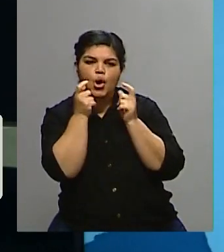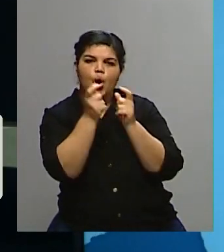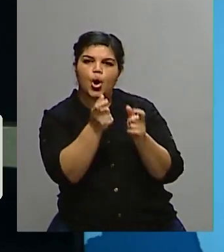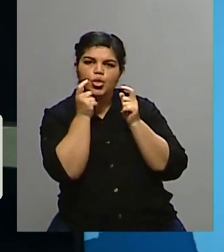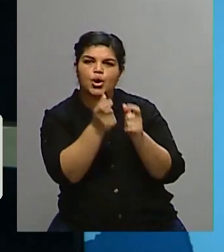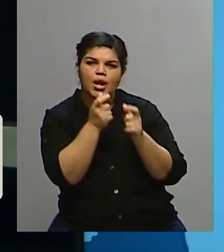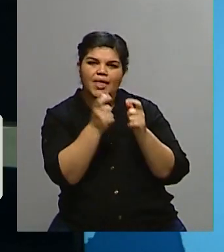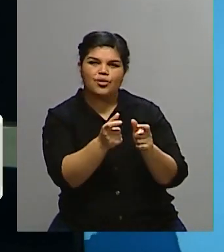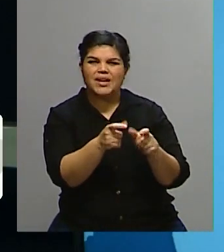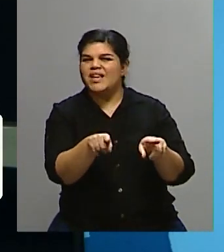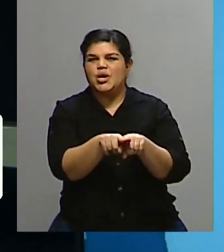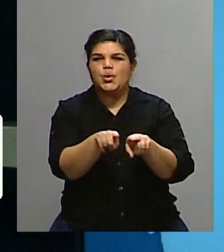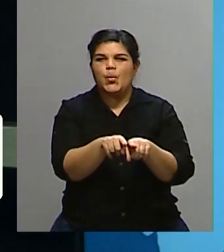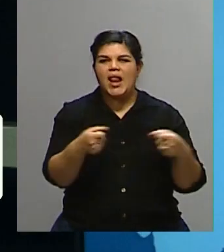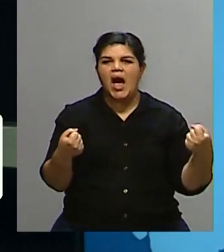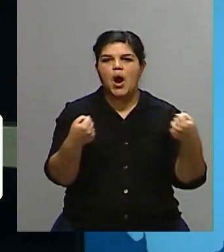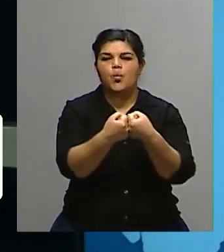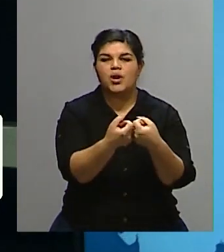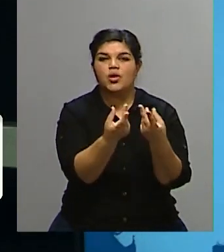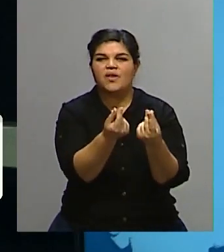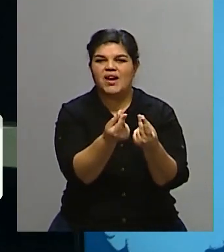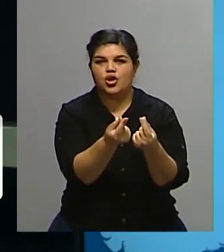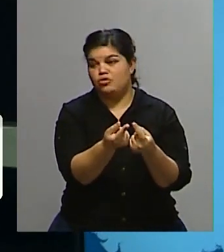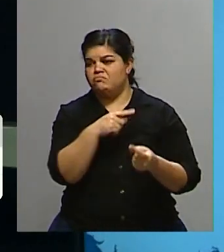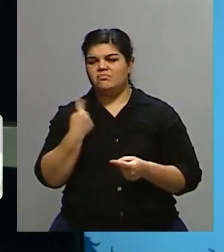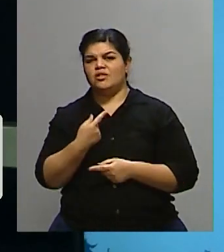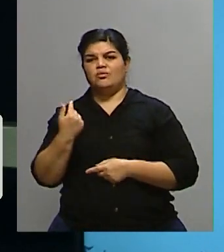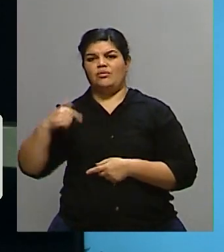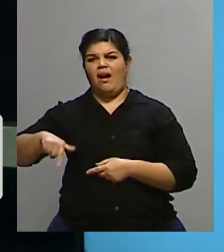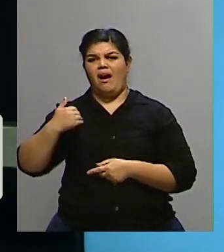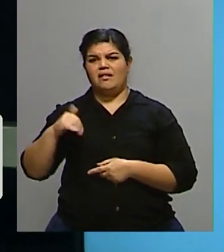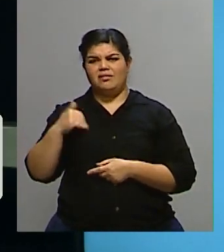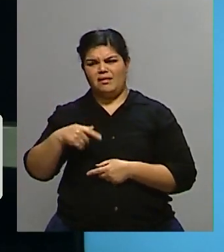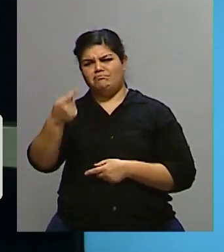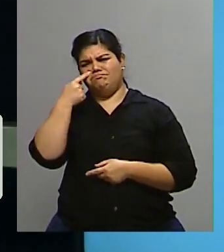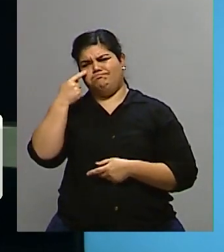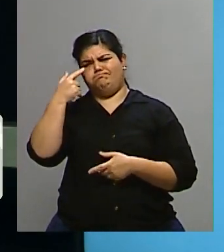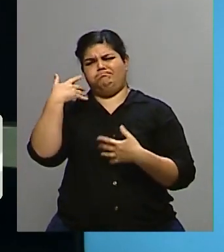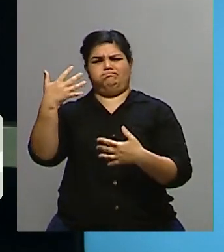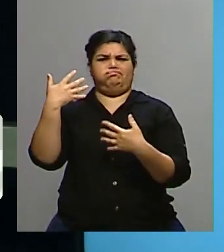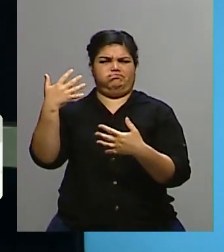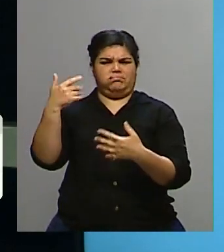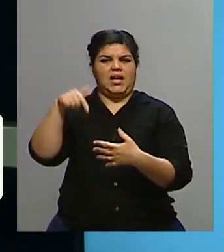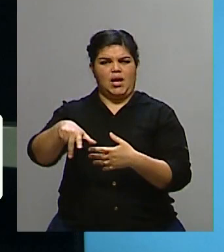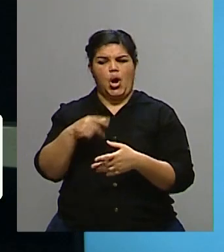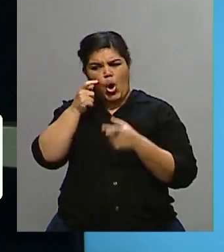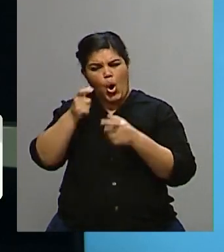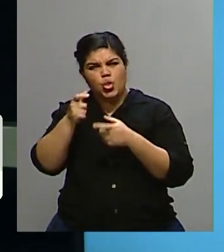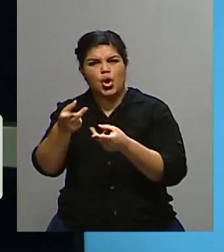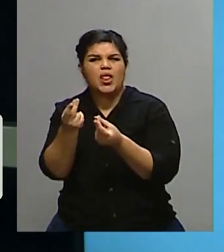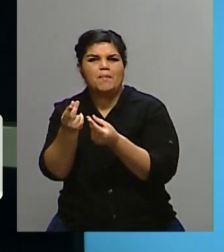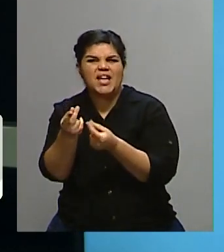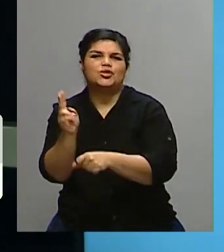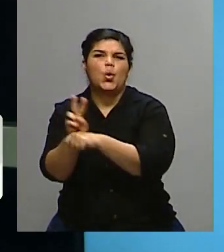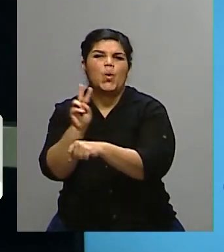famosos acuerdos de precios que, digamos, los argentinos estamos bastante acostumbrados a, digamos, encontrar en las góndolas